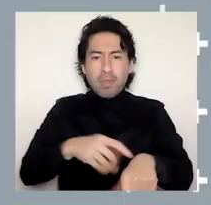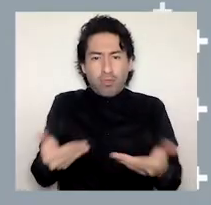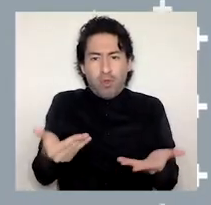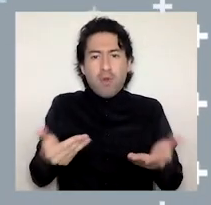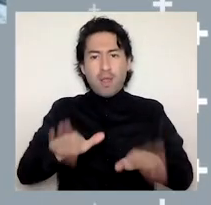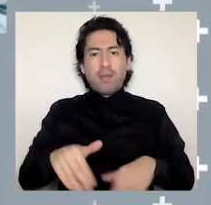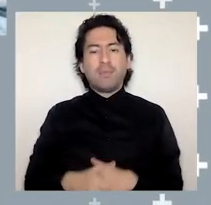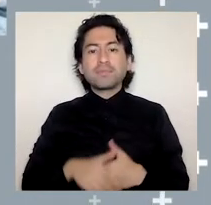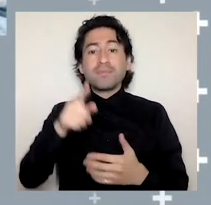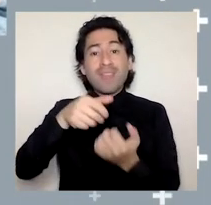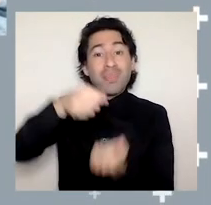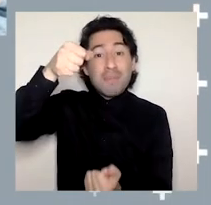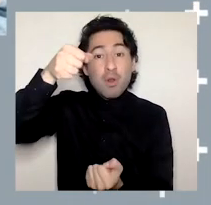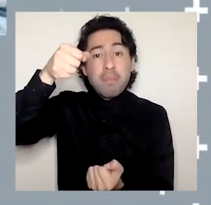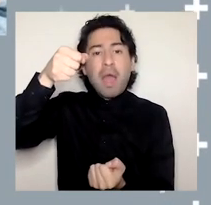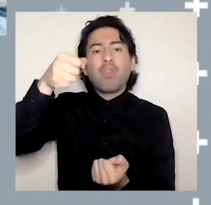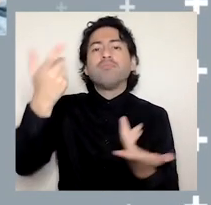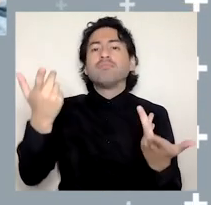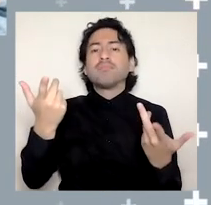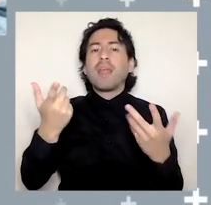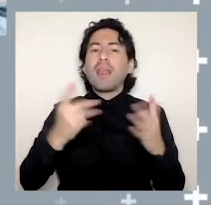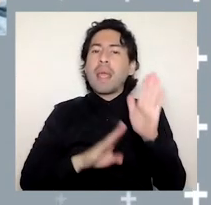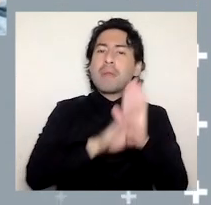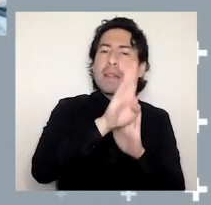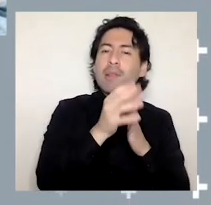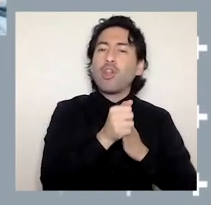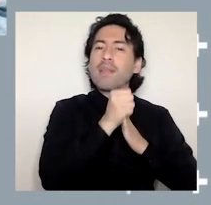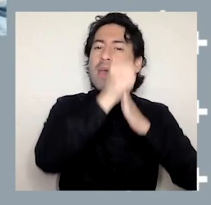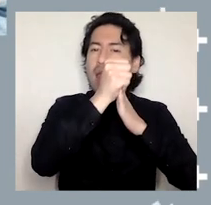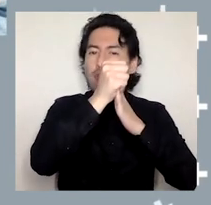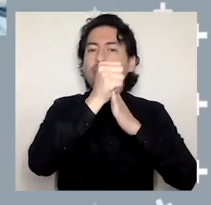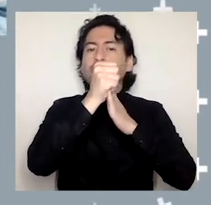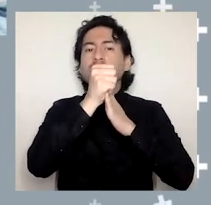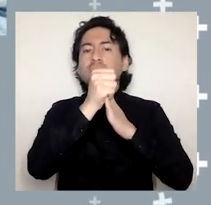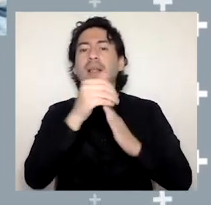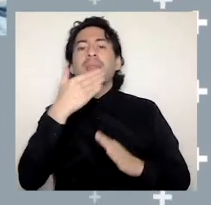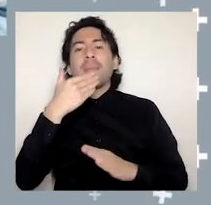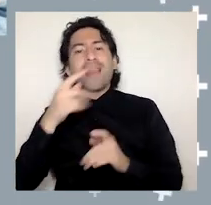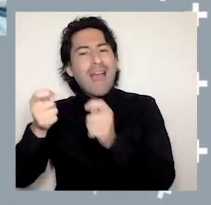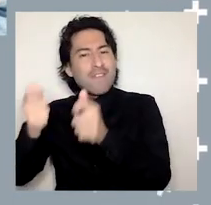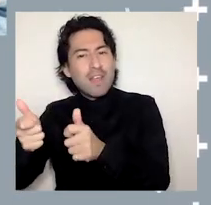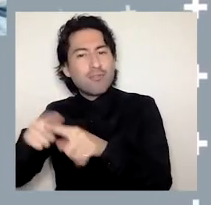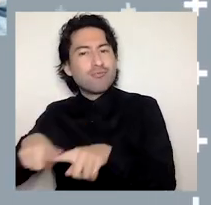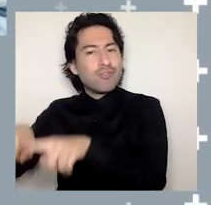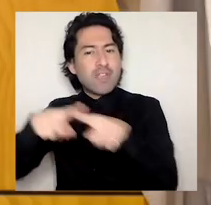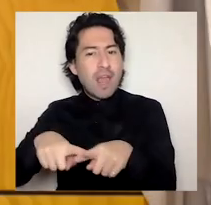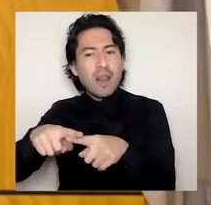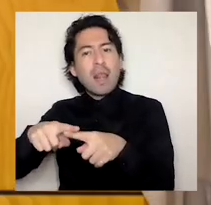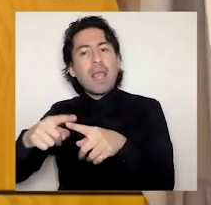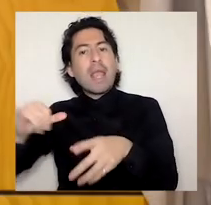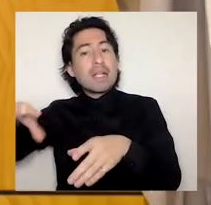Los diplomados en Emprendimiento y Liderazgo y el de Habilidades Sociales e Inserción Laboral